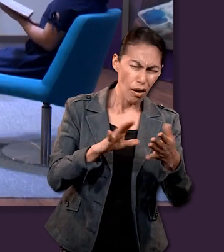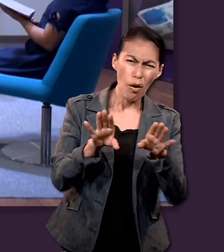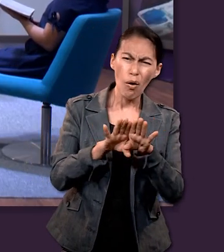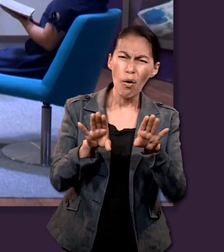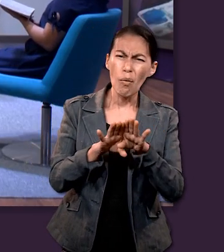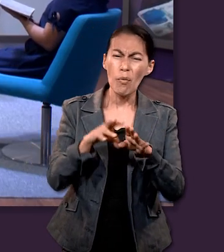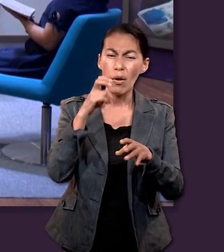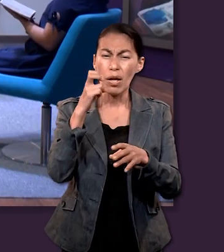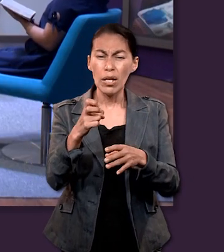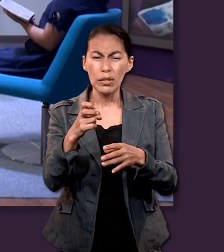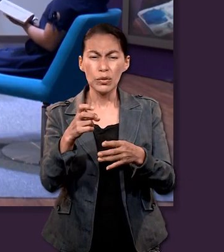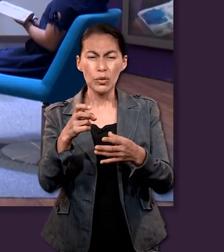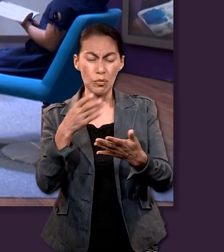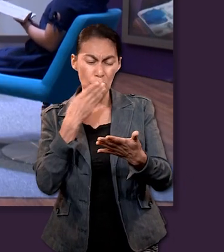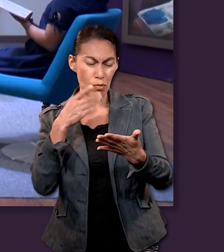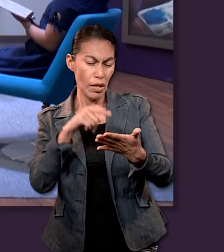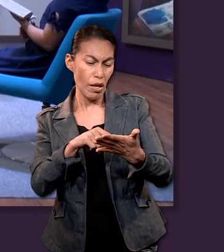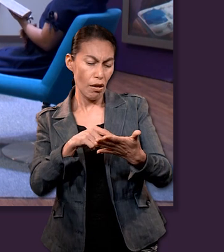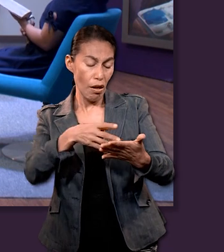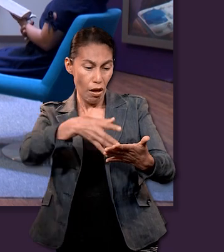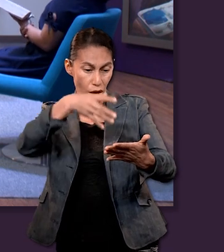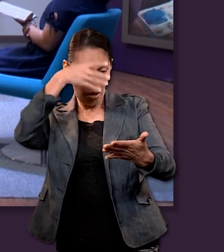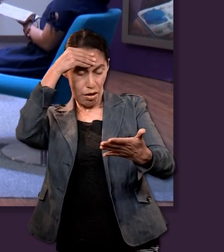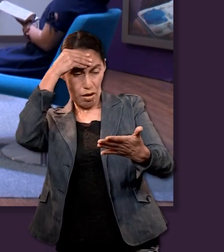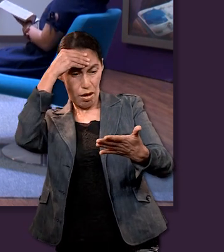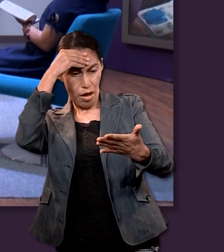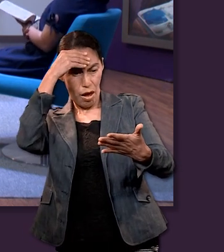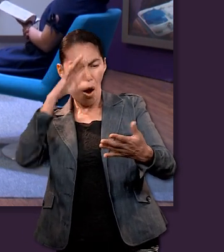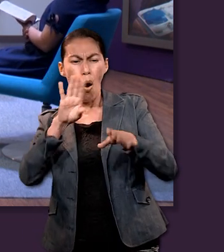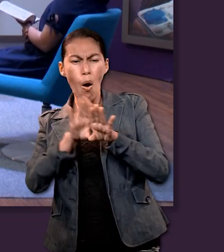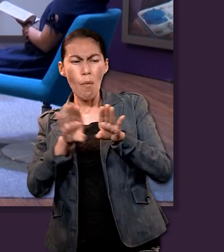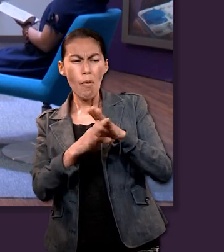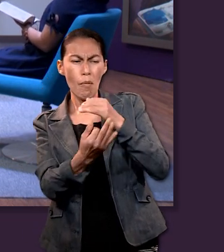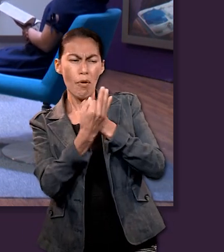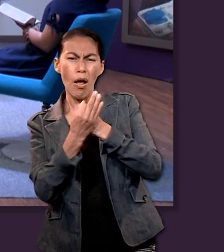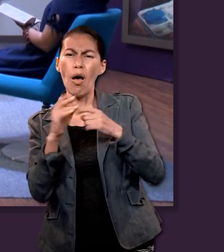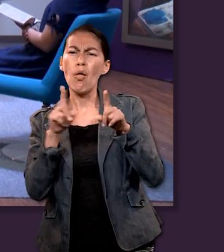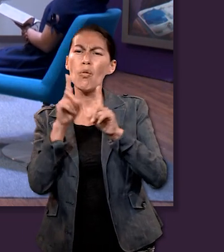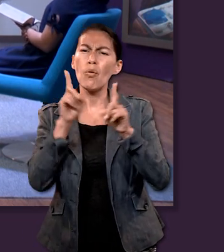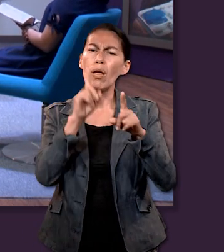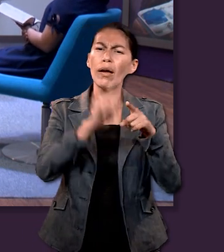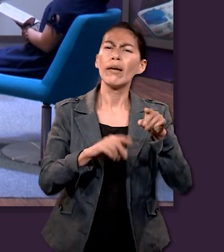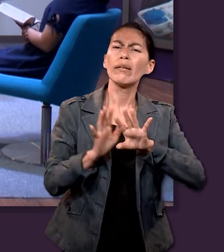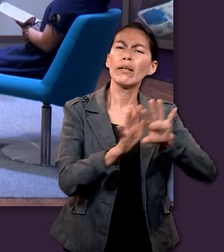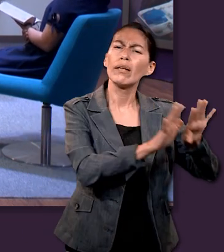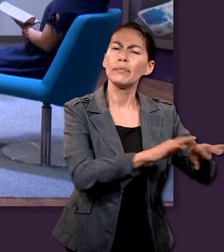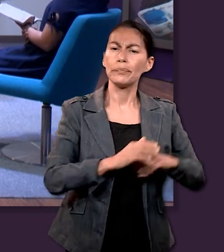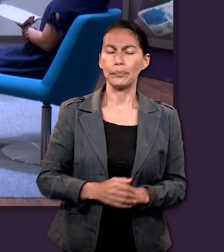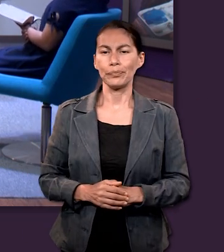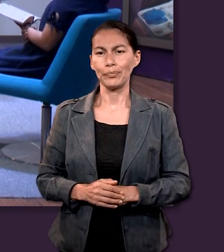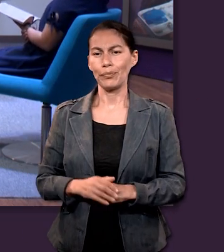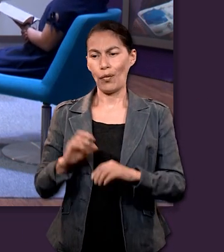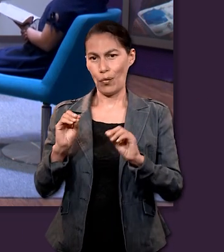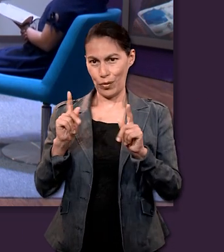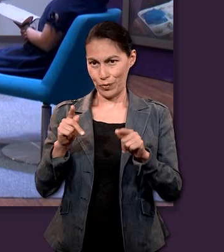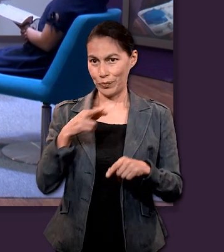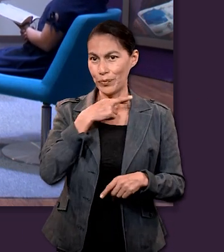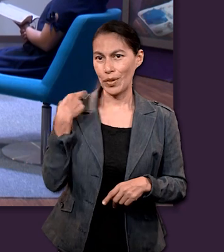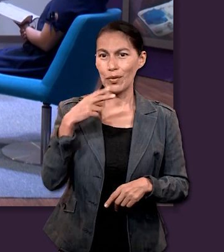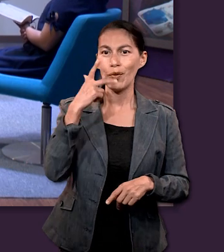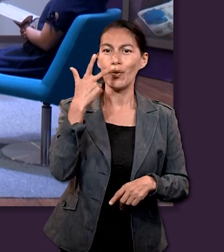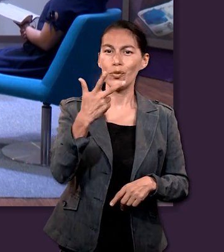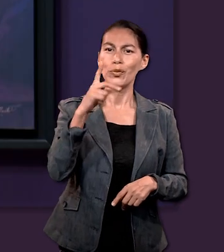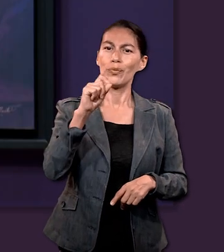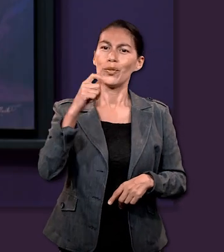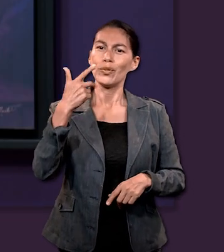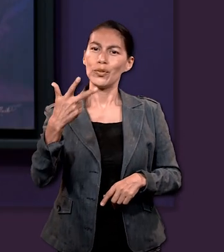pueden ayudar a proteger nuestra mente para no dudar de la bondad de Dios. Es decir, cómo podemos protegernos ante la duda. Ok, Romanos 8,